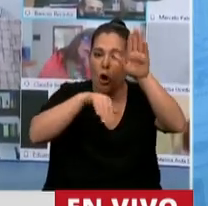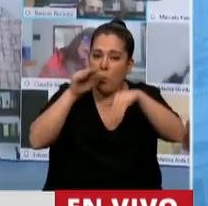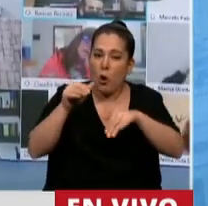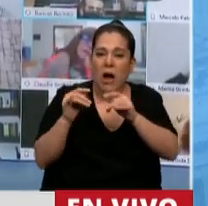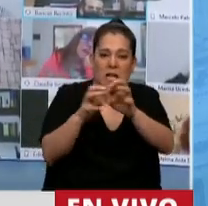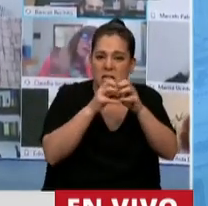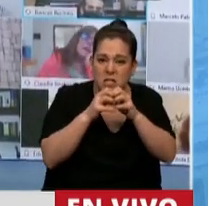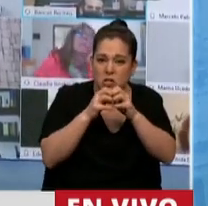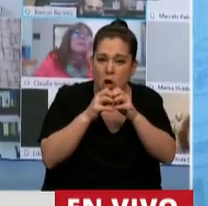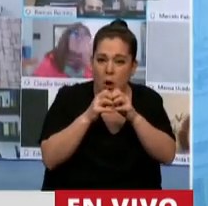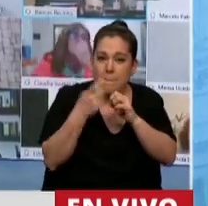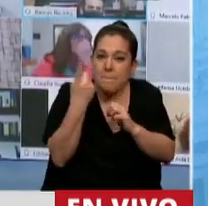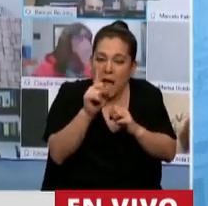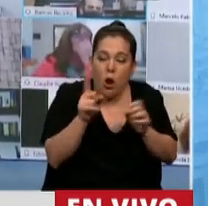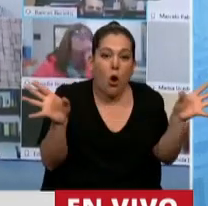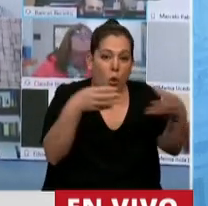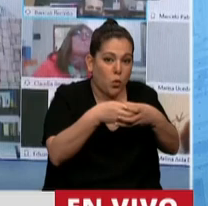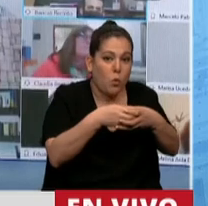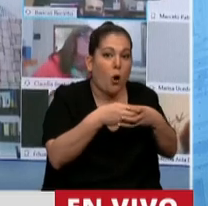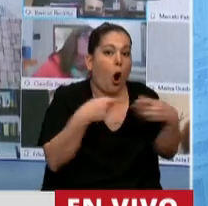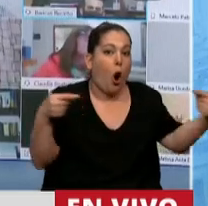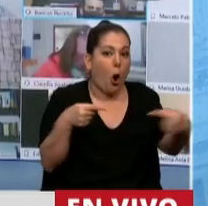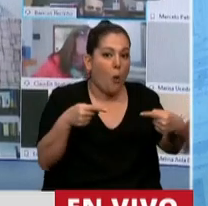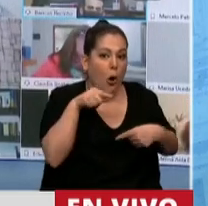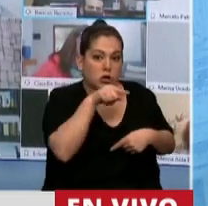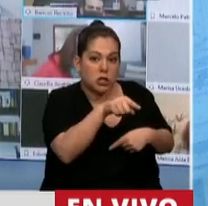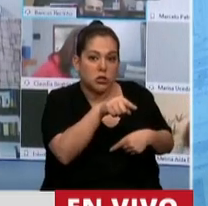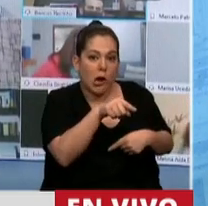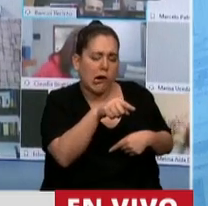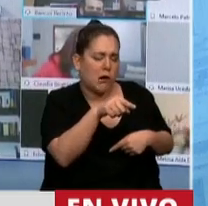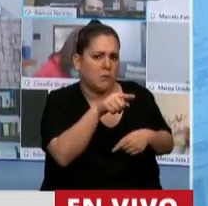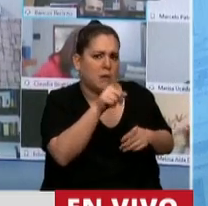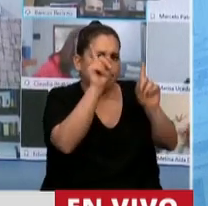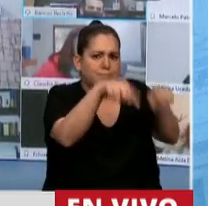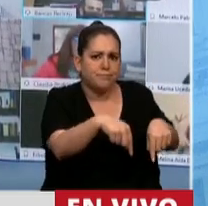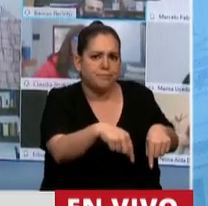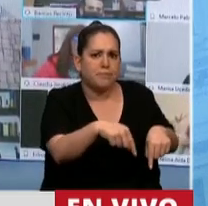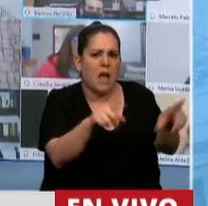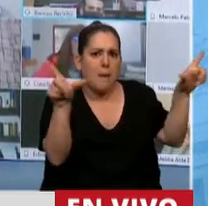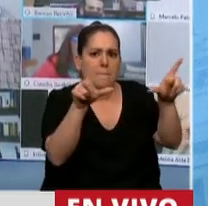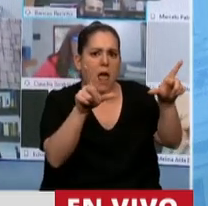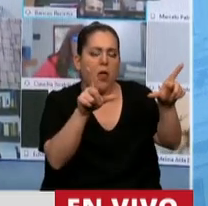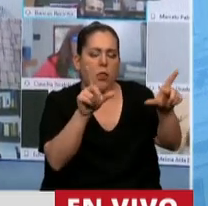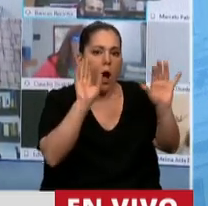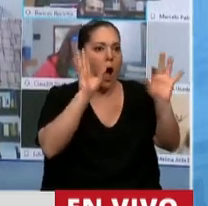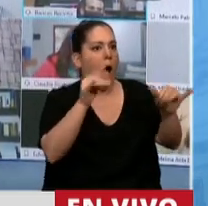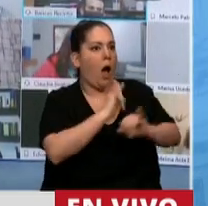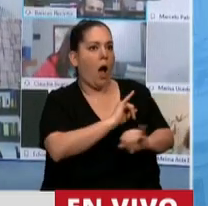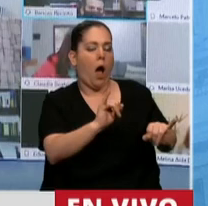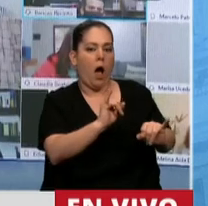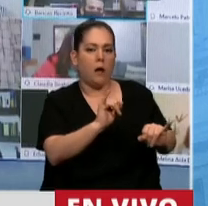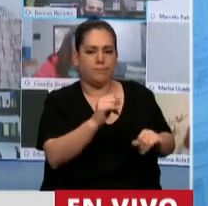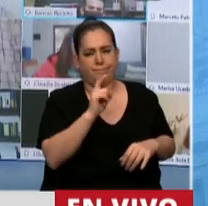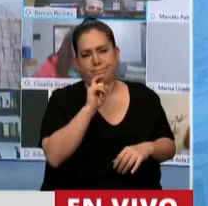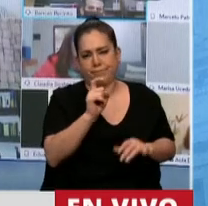sin que el principal bloque de la oposición esté enterado y nos enteremos por los medios. No me parece menor que se esté